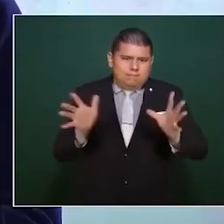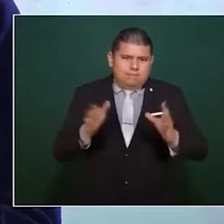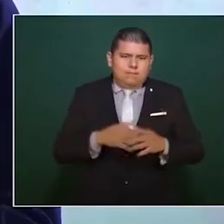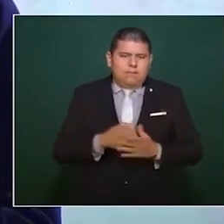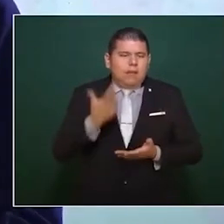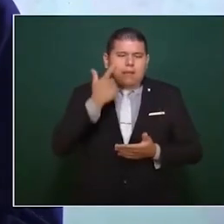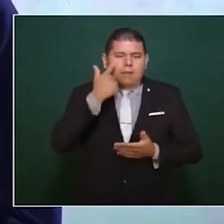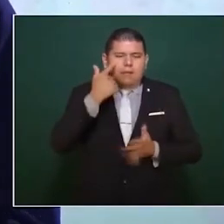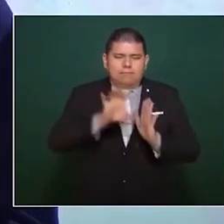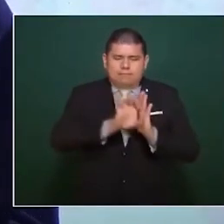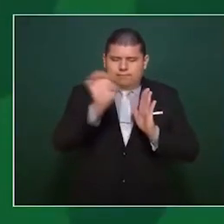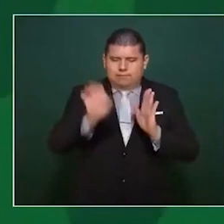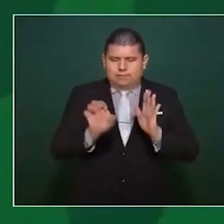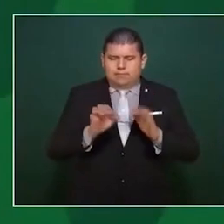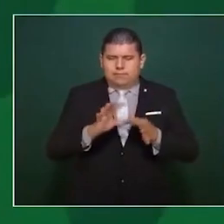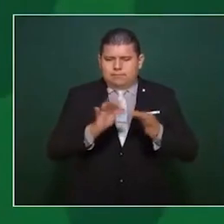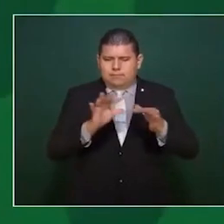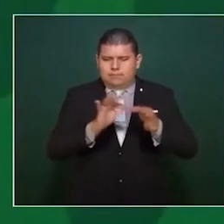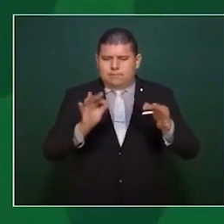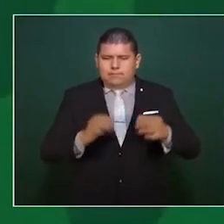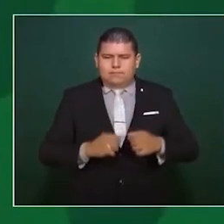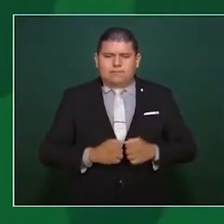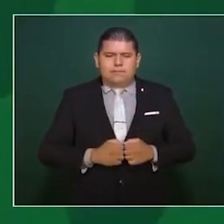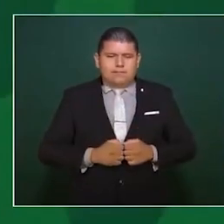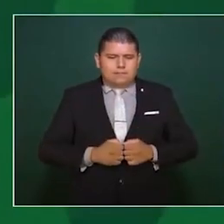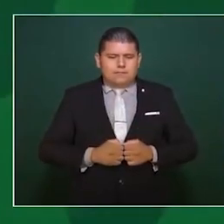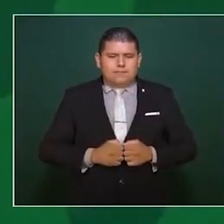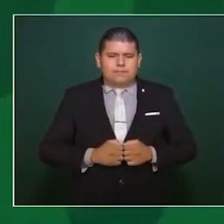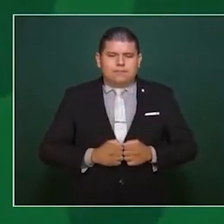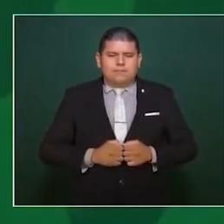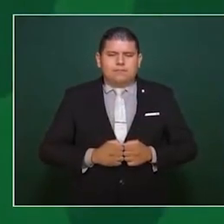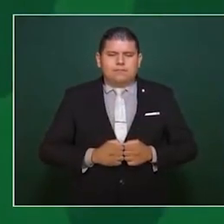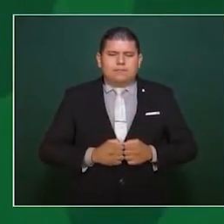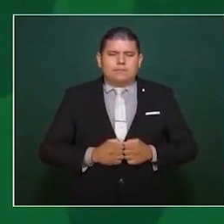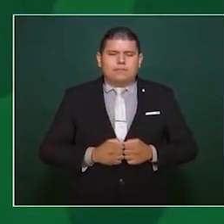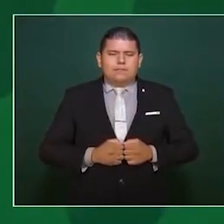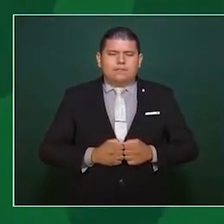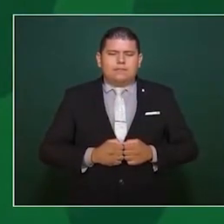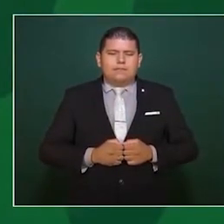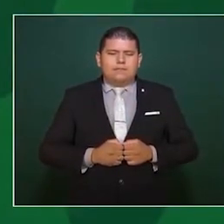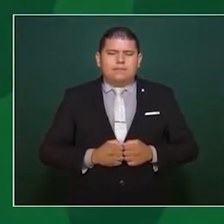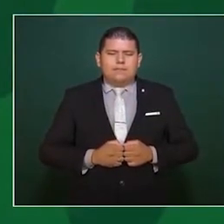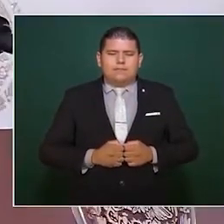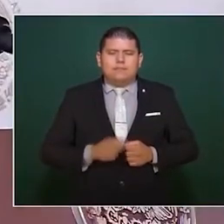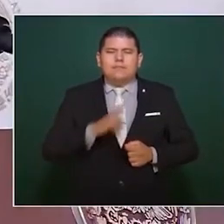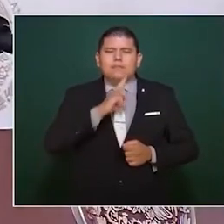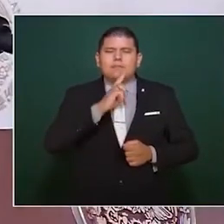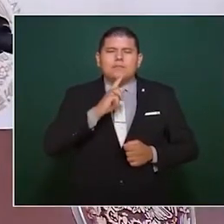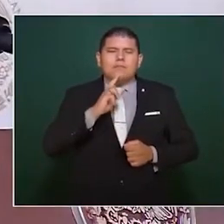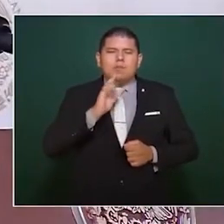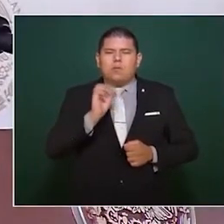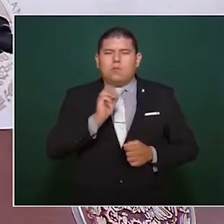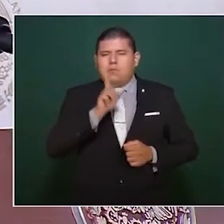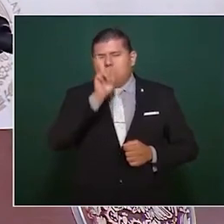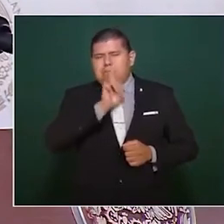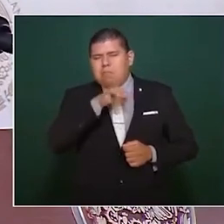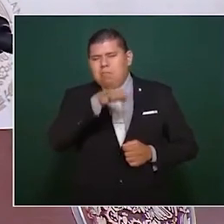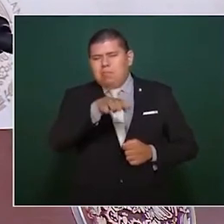voy a poner un caso, hablando de noticias o mentiras